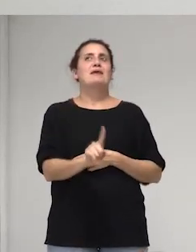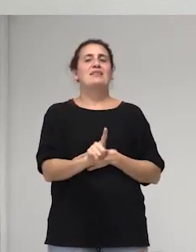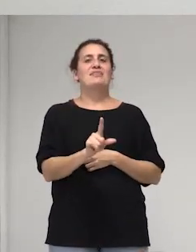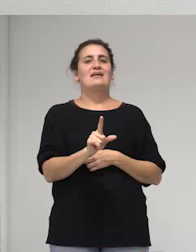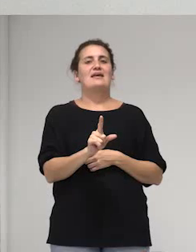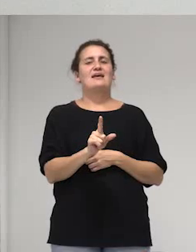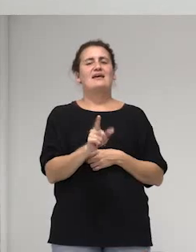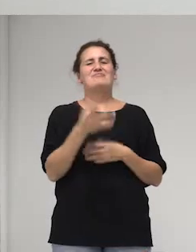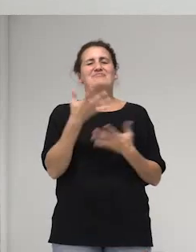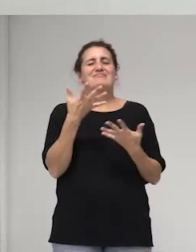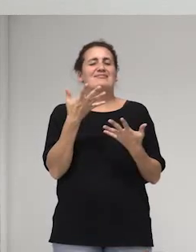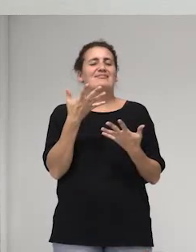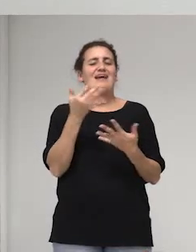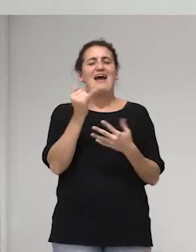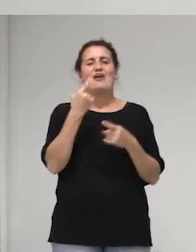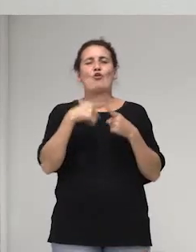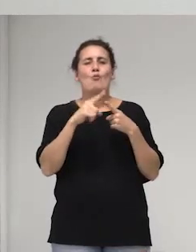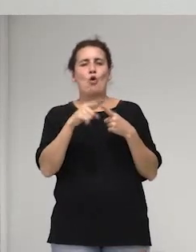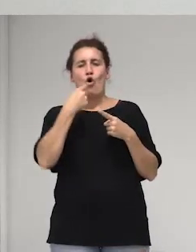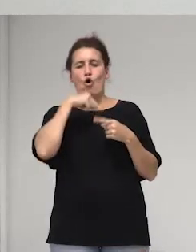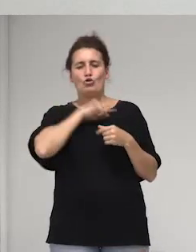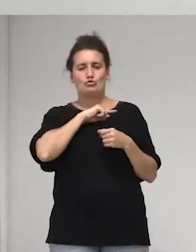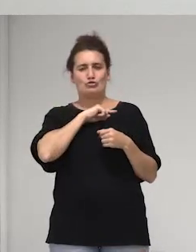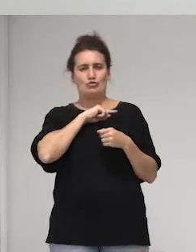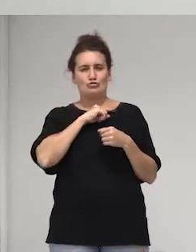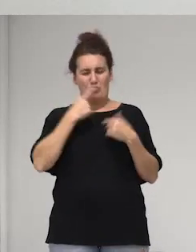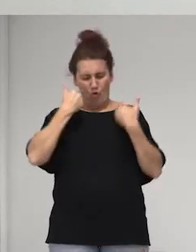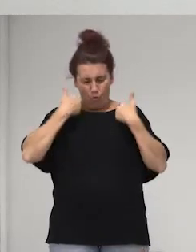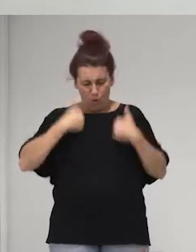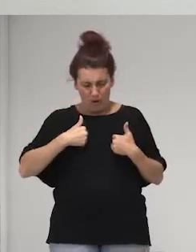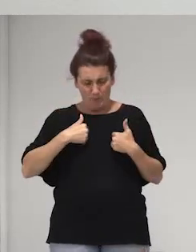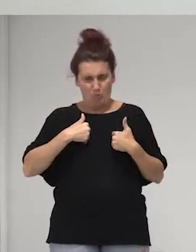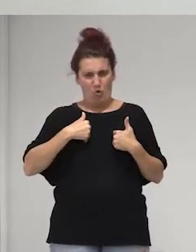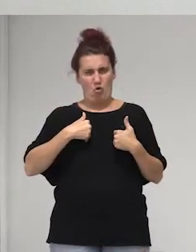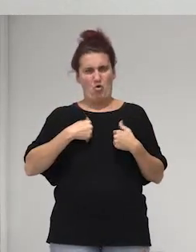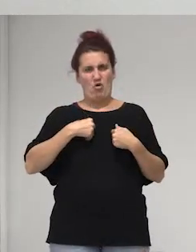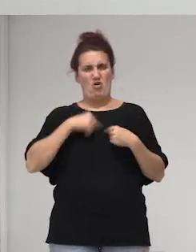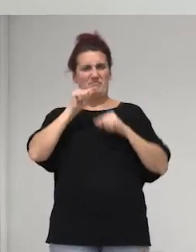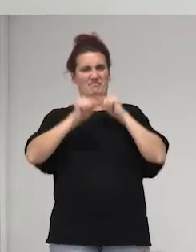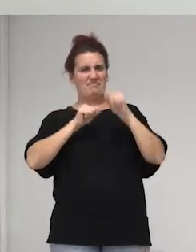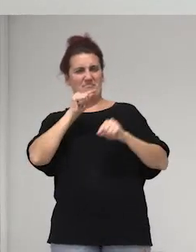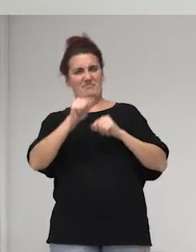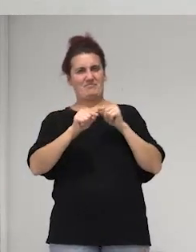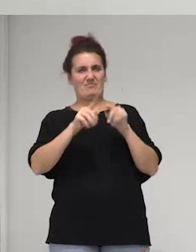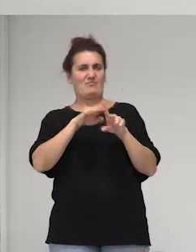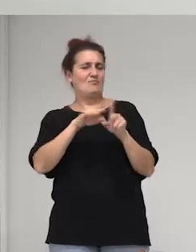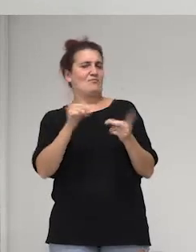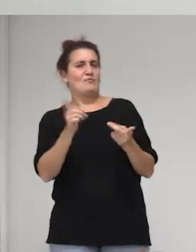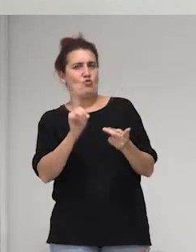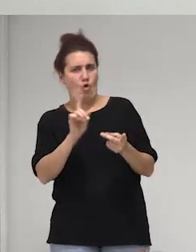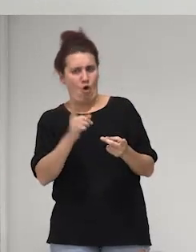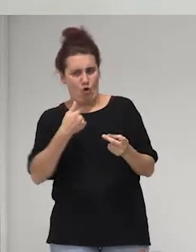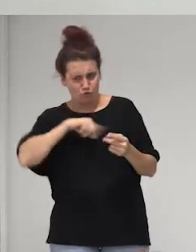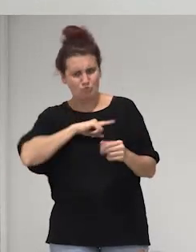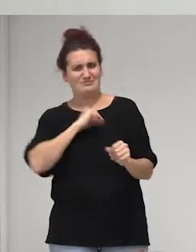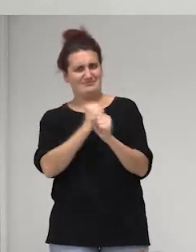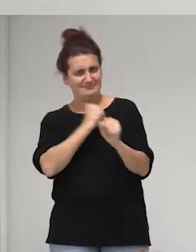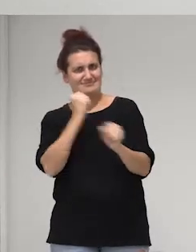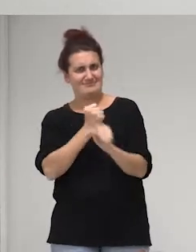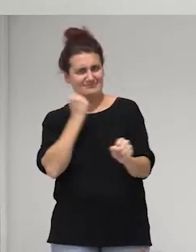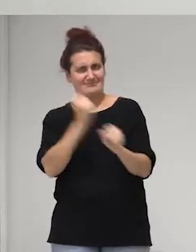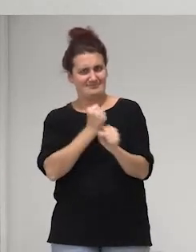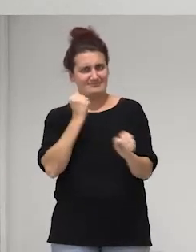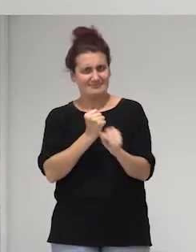hay como tenemos anticuerpos pero pareciera que esos anticuerpos son de agrativa no no hemos trabajado y les hemos